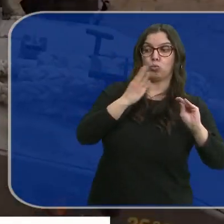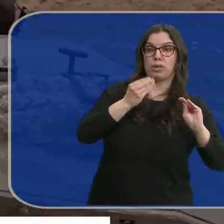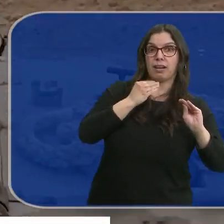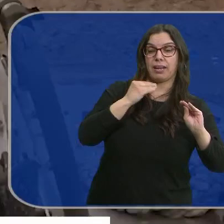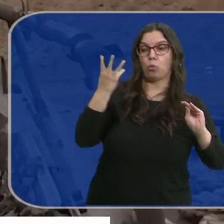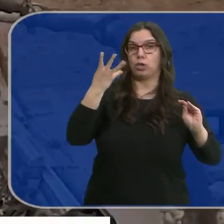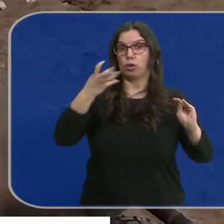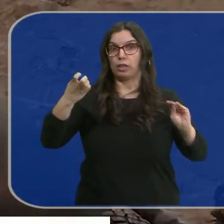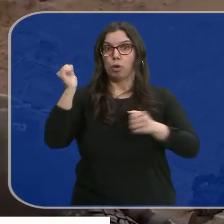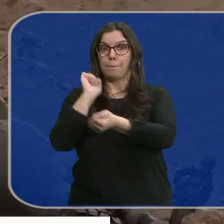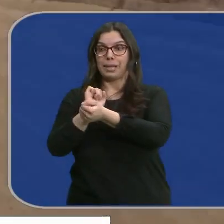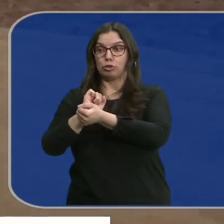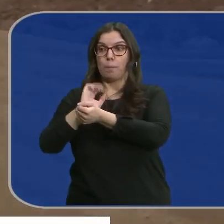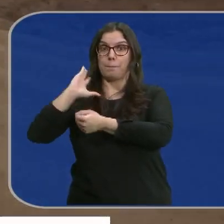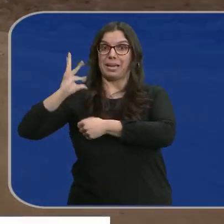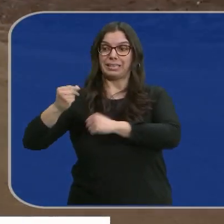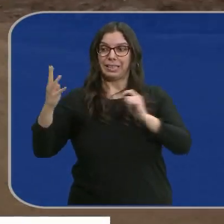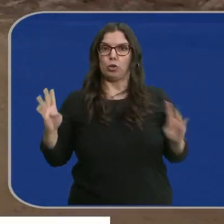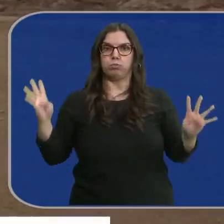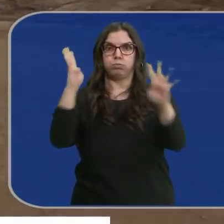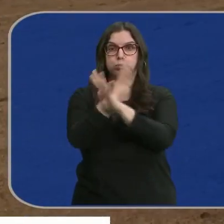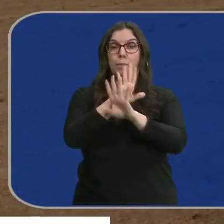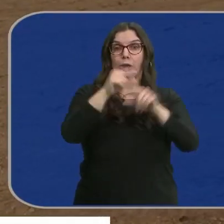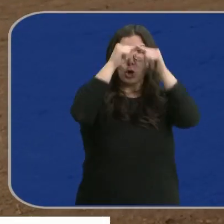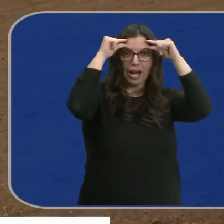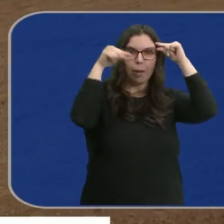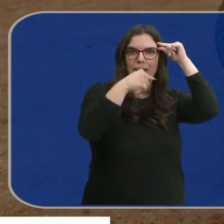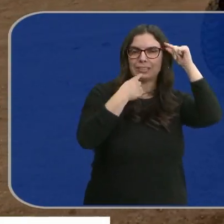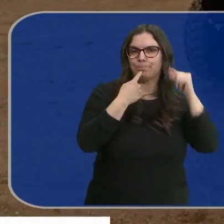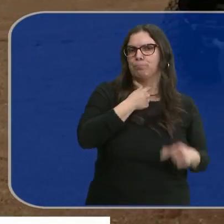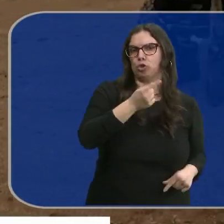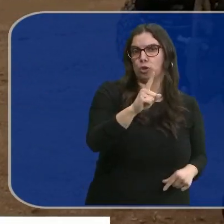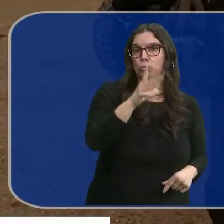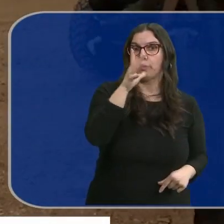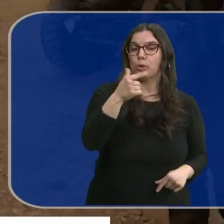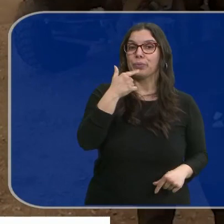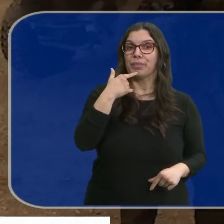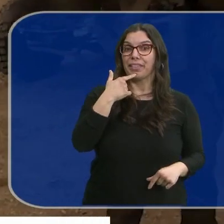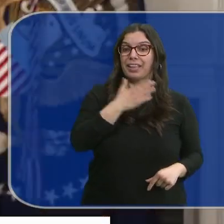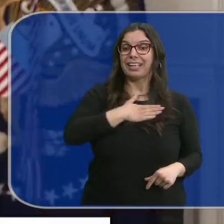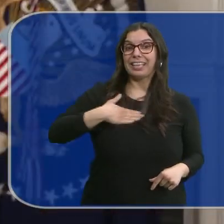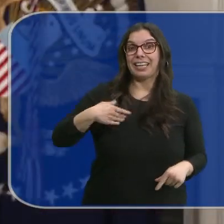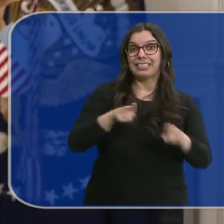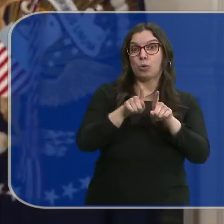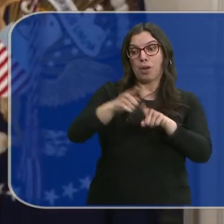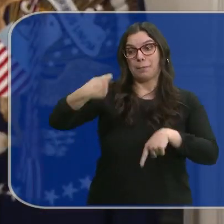presos palestinos. Una propuesta que no convence a Hamas, que tacha a Biden de querer salvar la cara a Netanyahu.